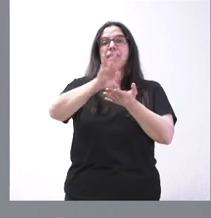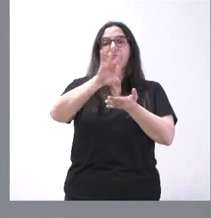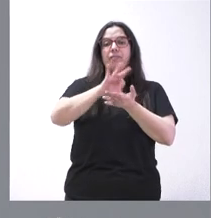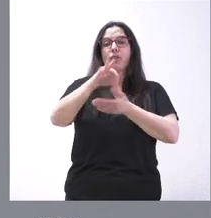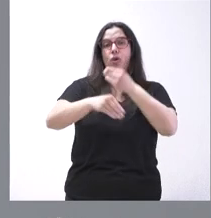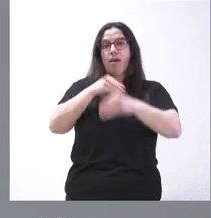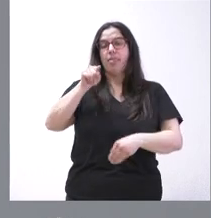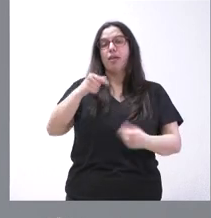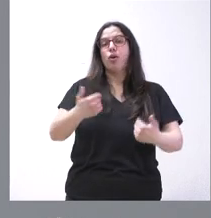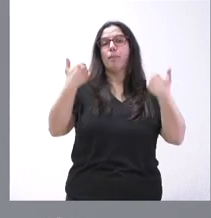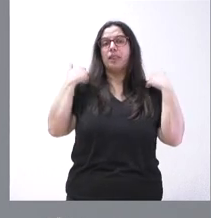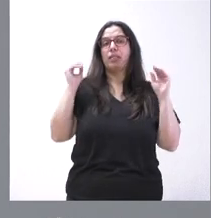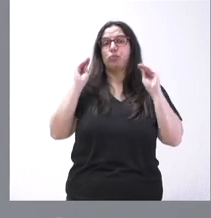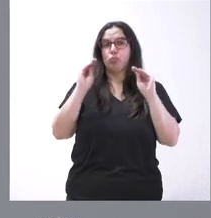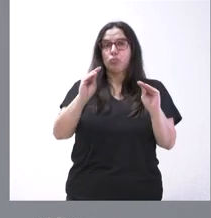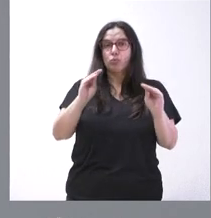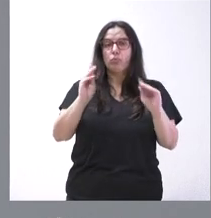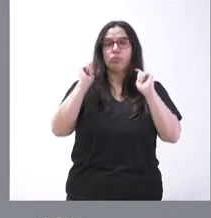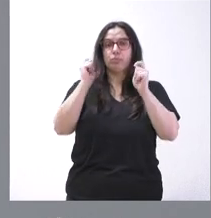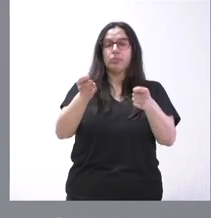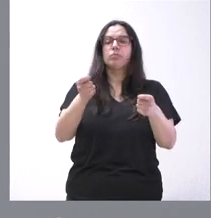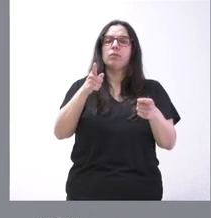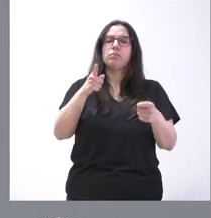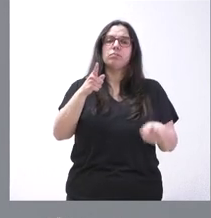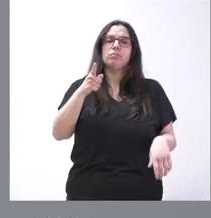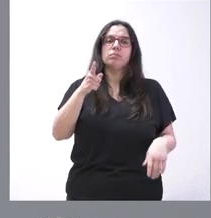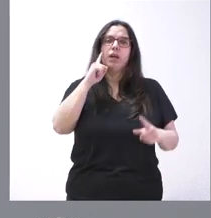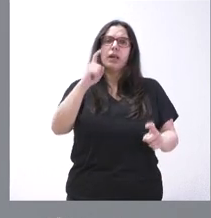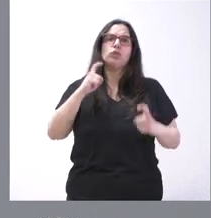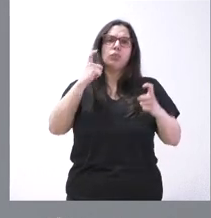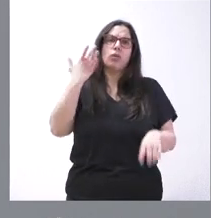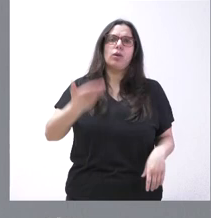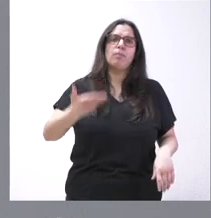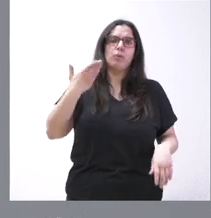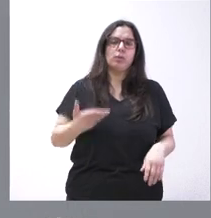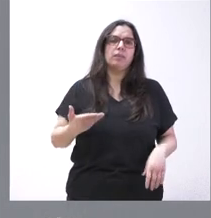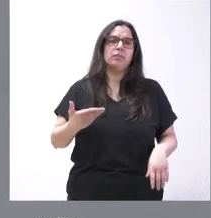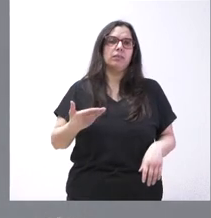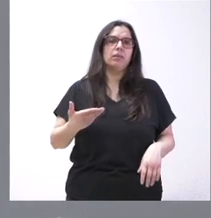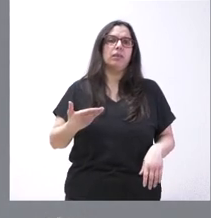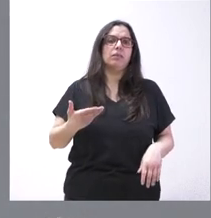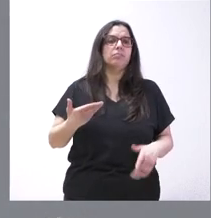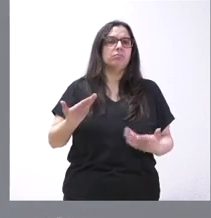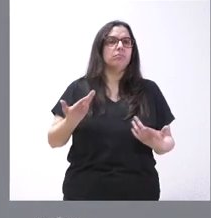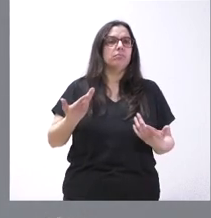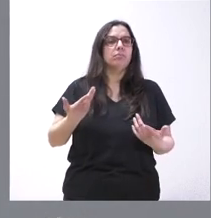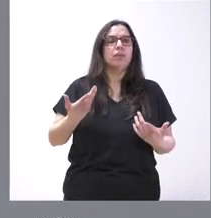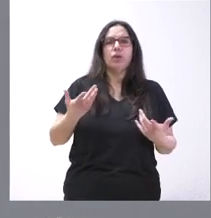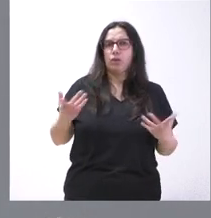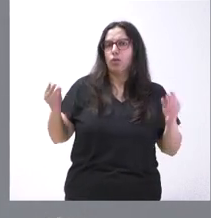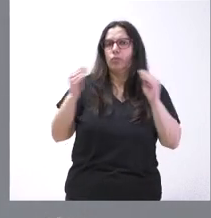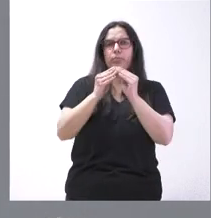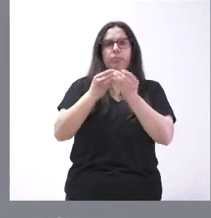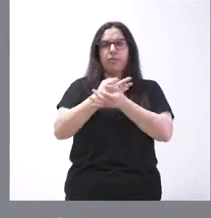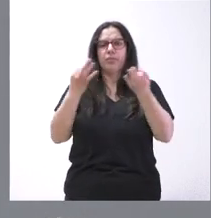realiza y las competencias que tiene asumidas. Es un importante esfuerzo económico que es plenamente compatible con el mantenimiento